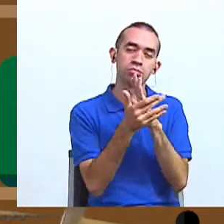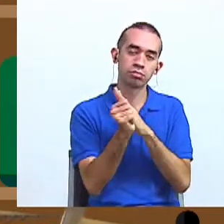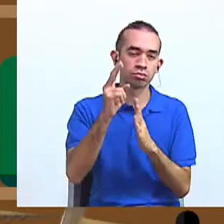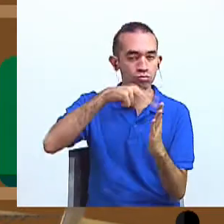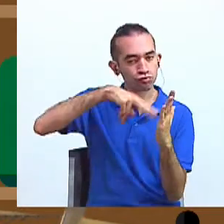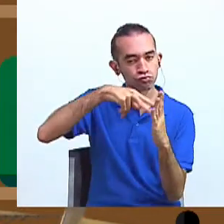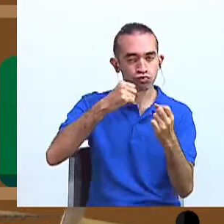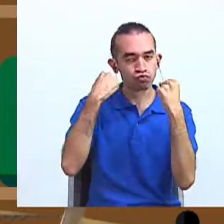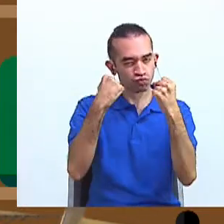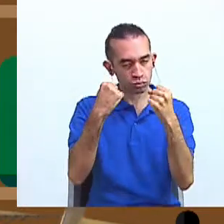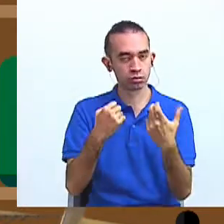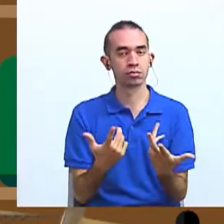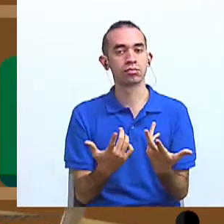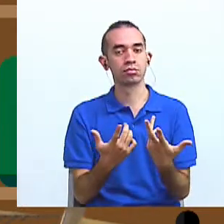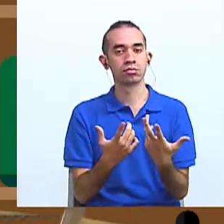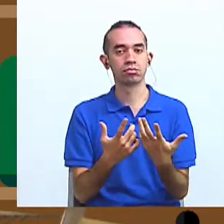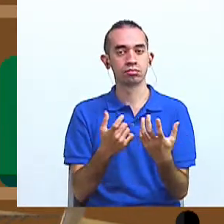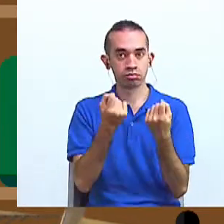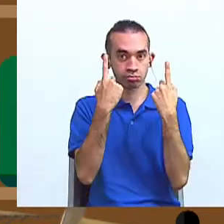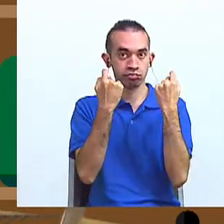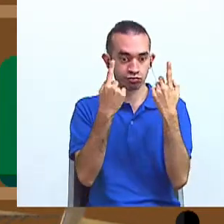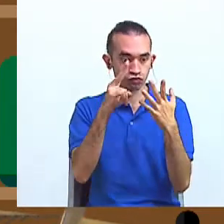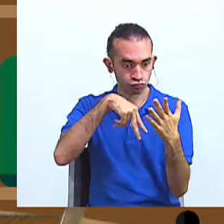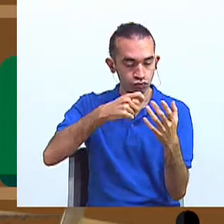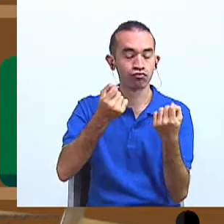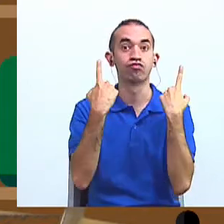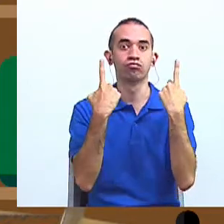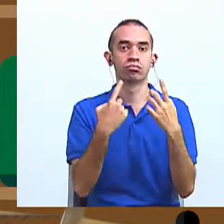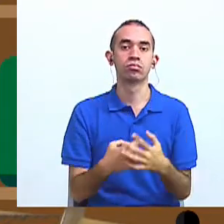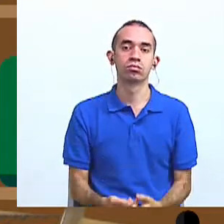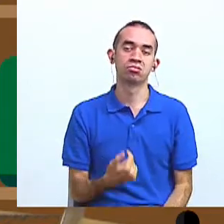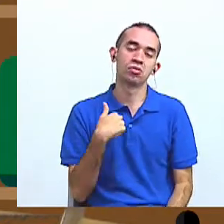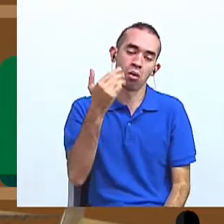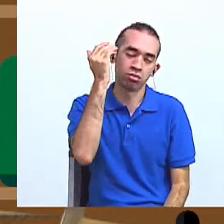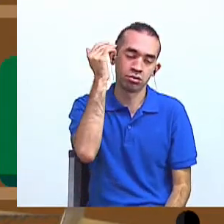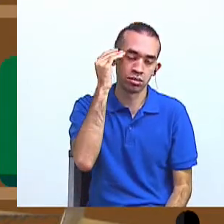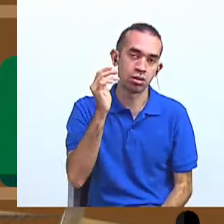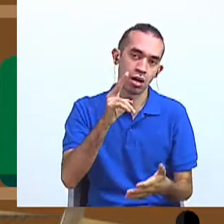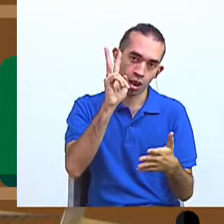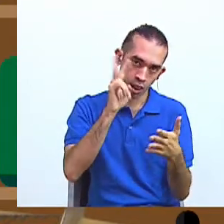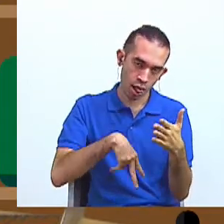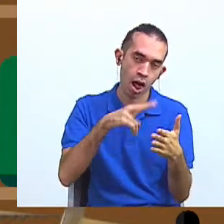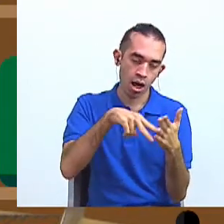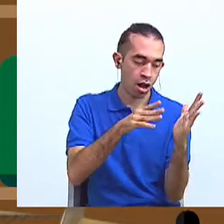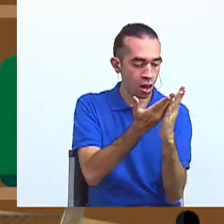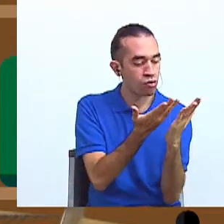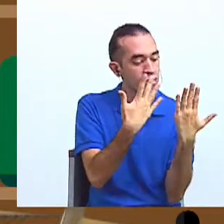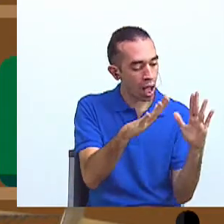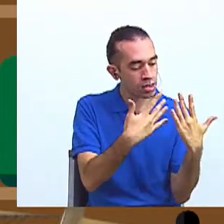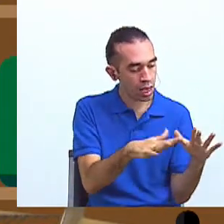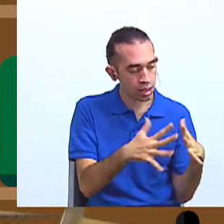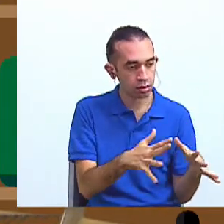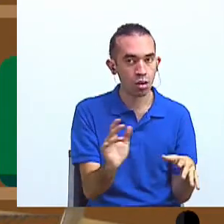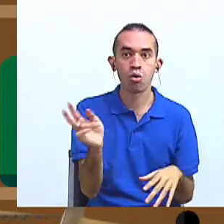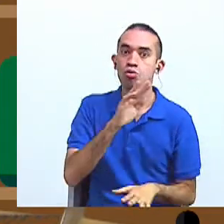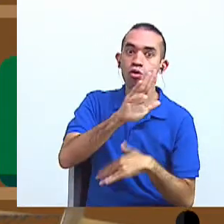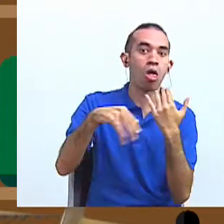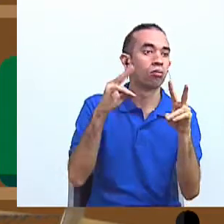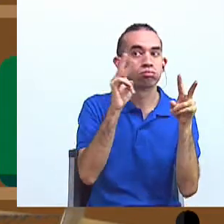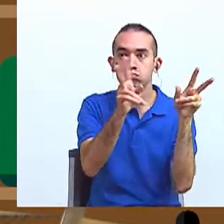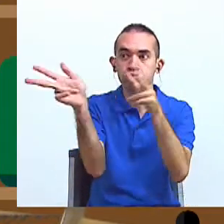lectura, sí, de comprensión lectora. Sí, yo sé, no solamente leemos libros, leemos todo nuestro entorno